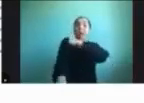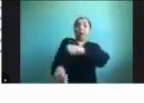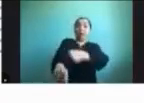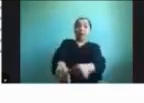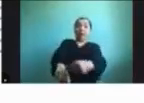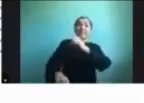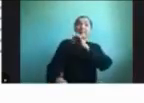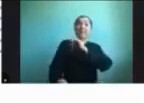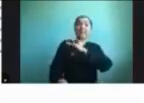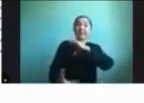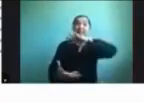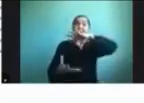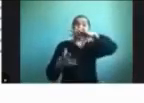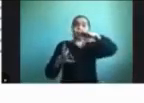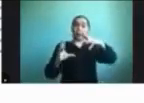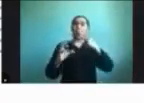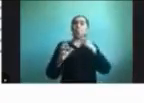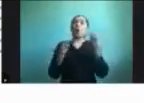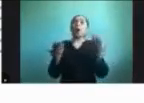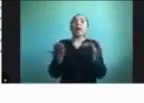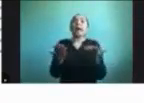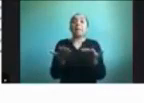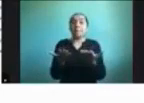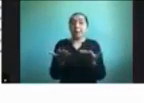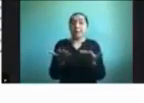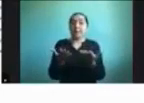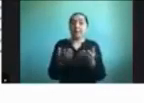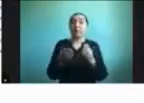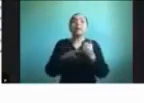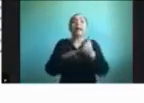con algunas recomendaciones